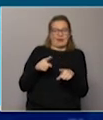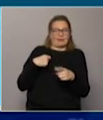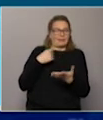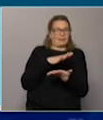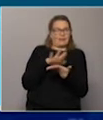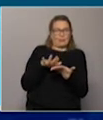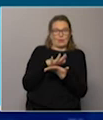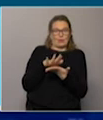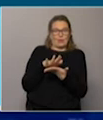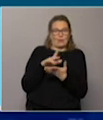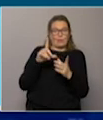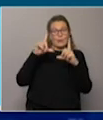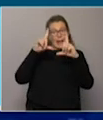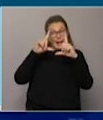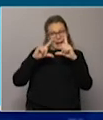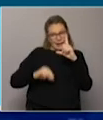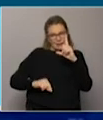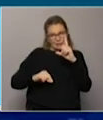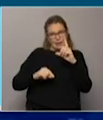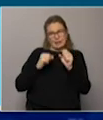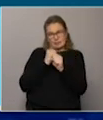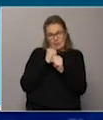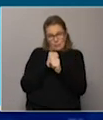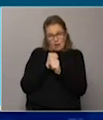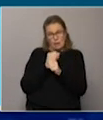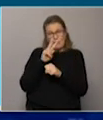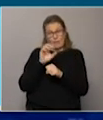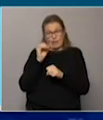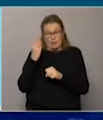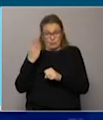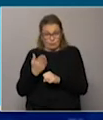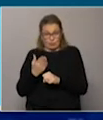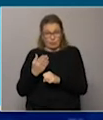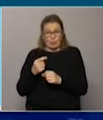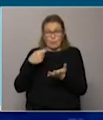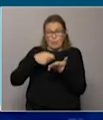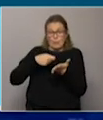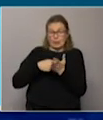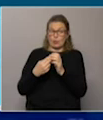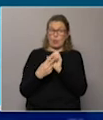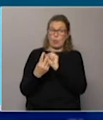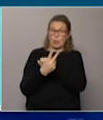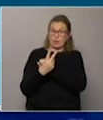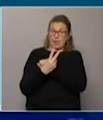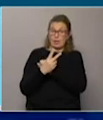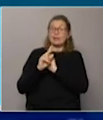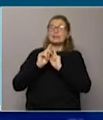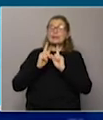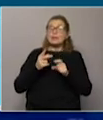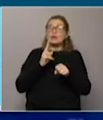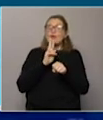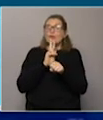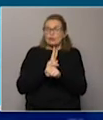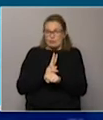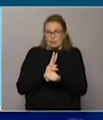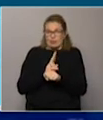es, hay una caída muy profunda de la actividad, del orden del 20%. Hay precios cuidados o de otra manera hay control de precios